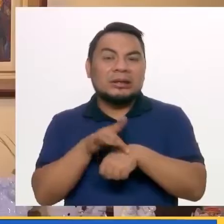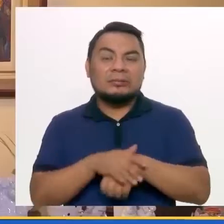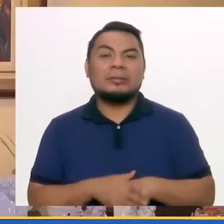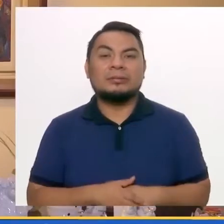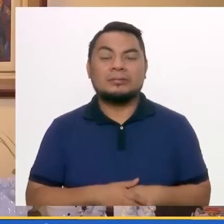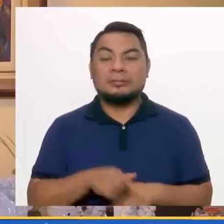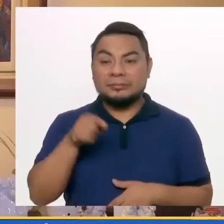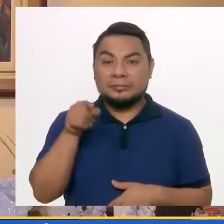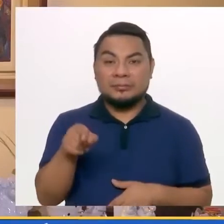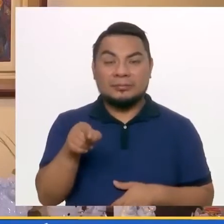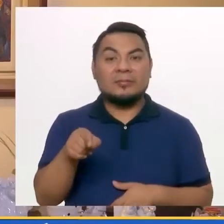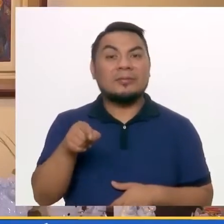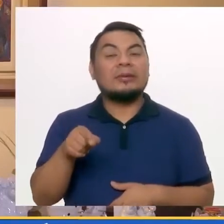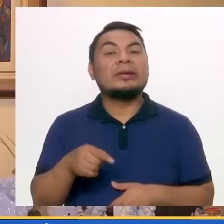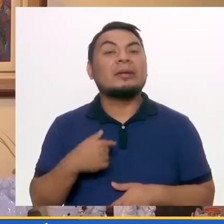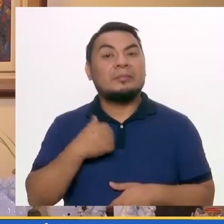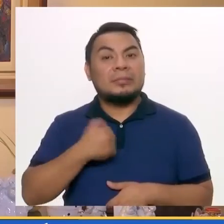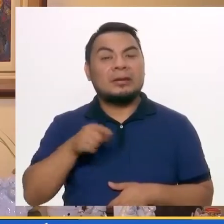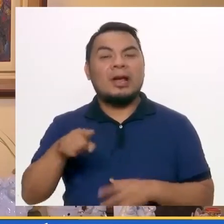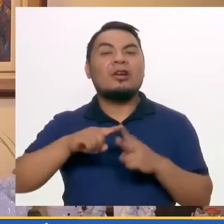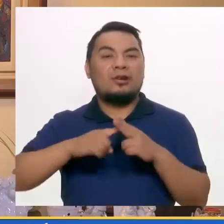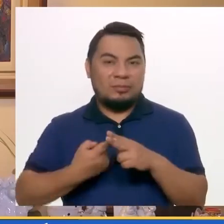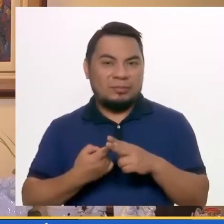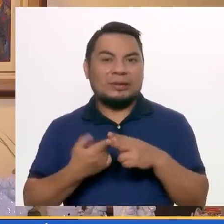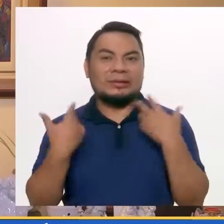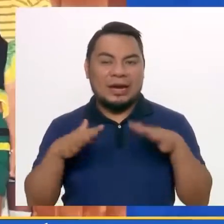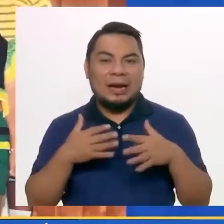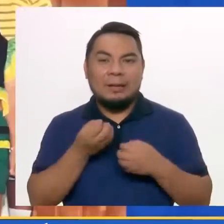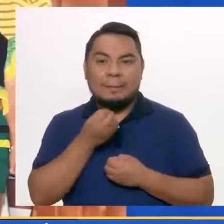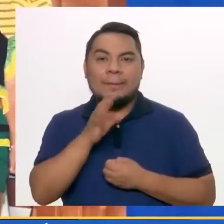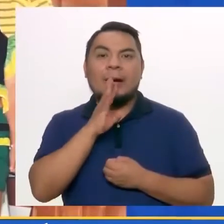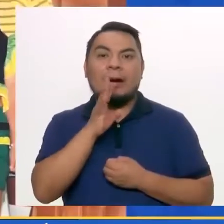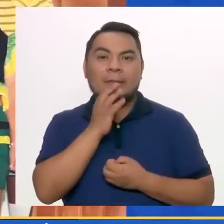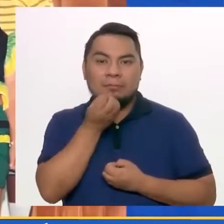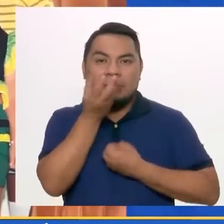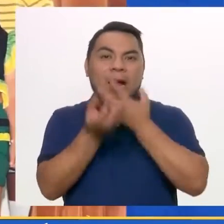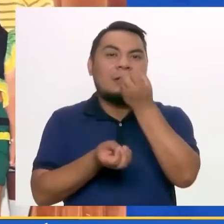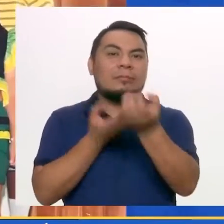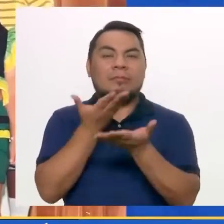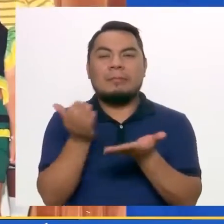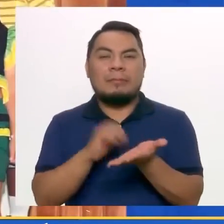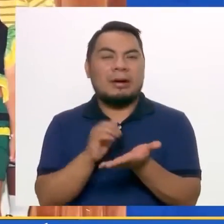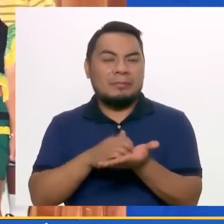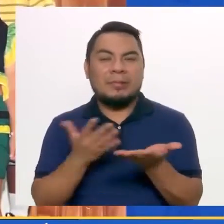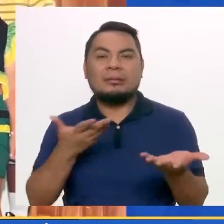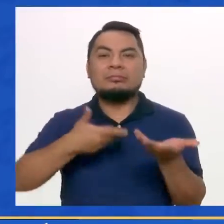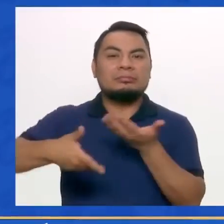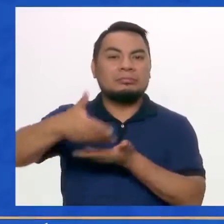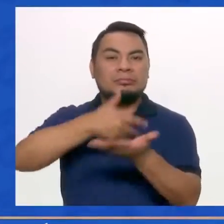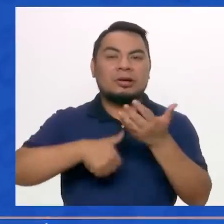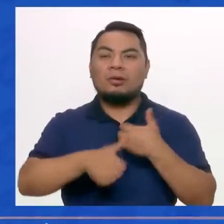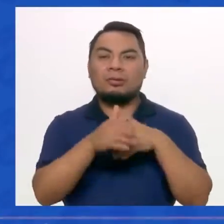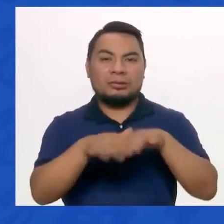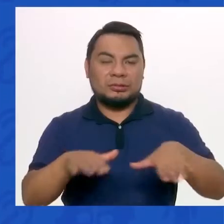temprana. Ahí es donde ella comenzó a expresarse, hablar más, a relacionarse con otros